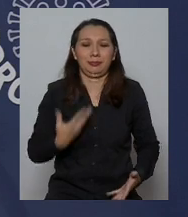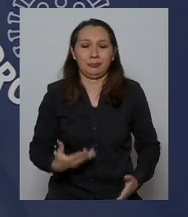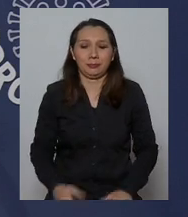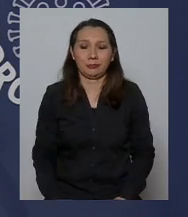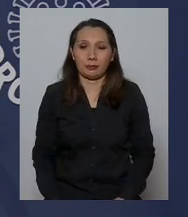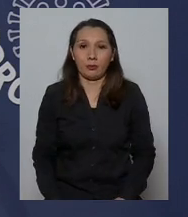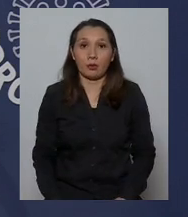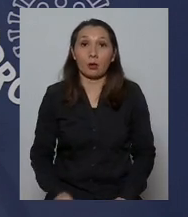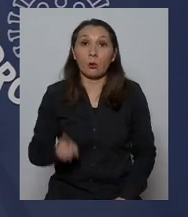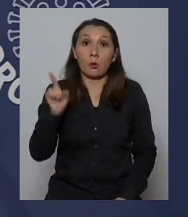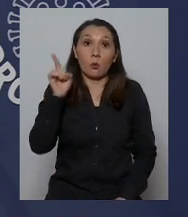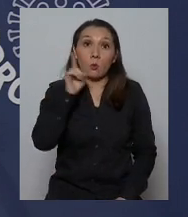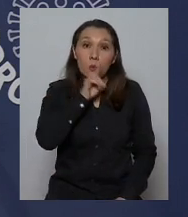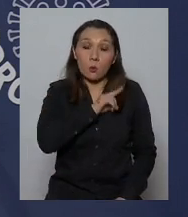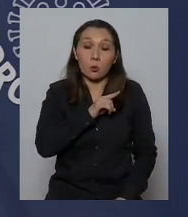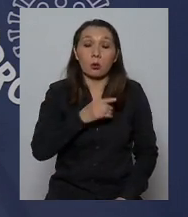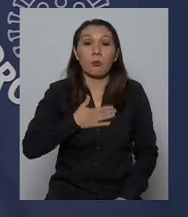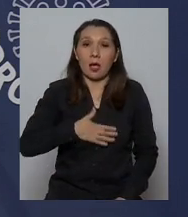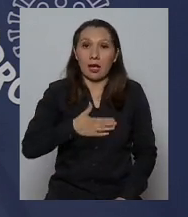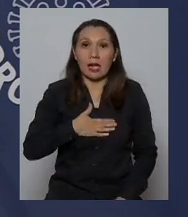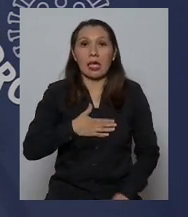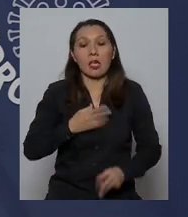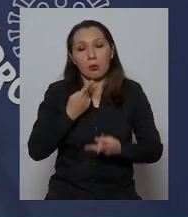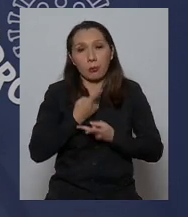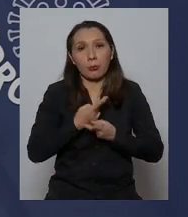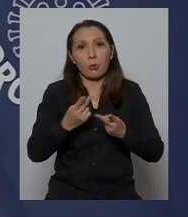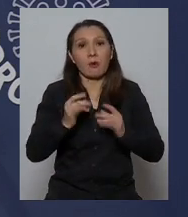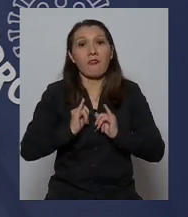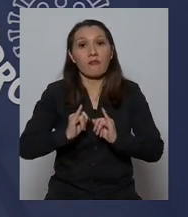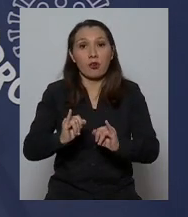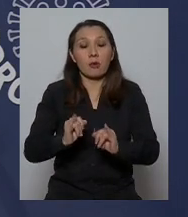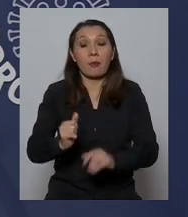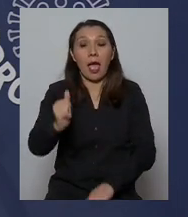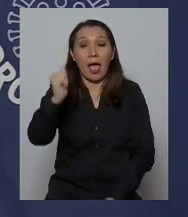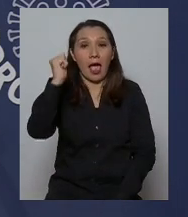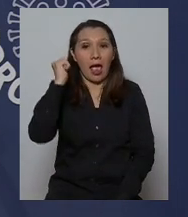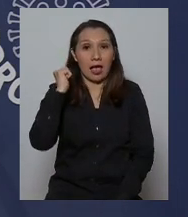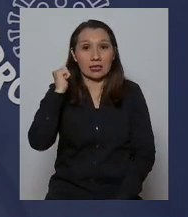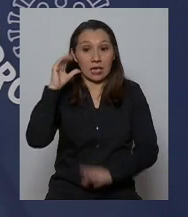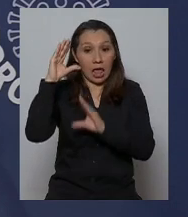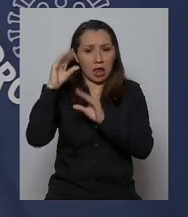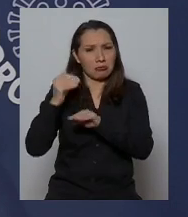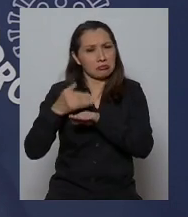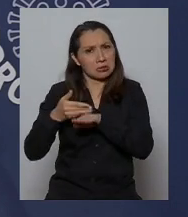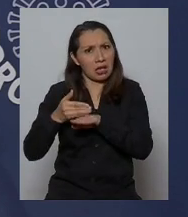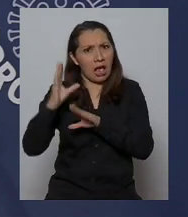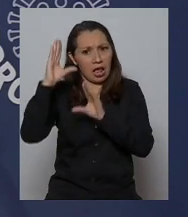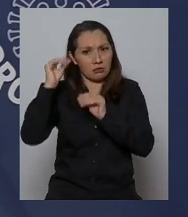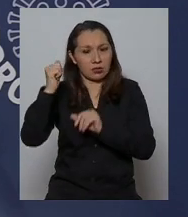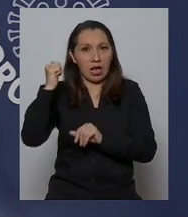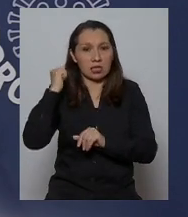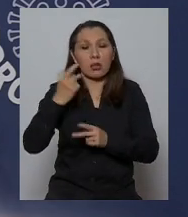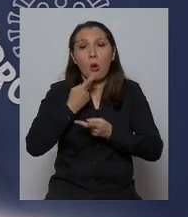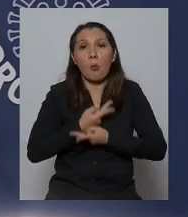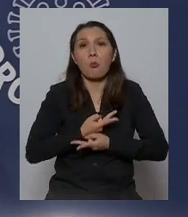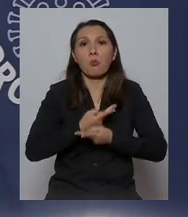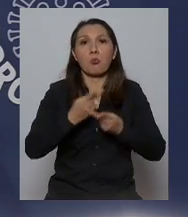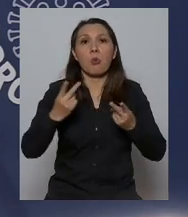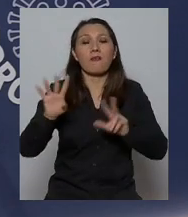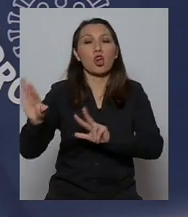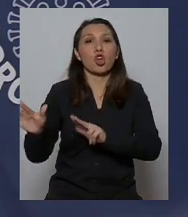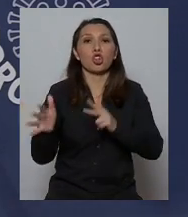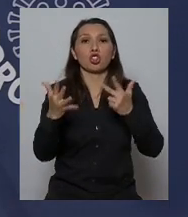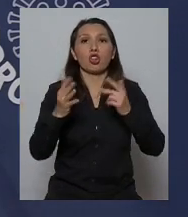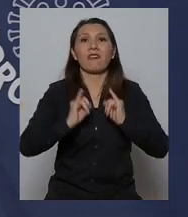finalmente quisiera dar a conocer que en el día de ayer anoche tarde ayer se publicó el